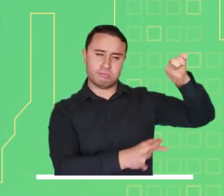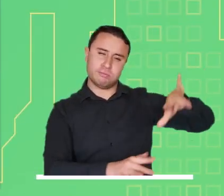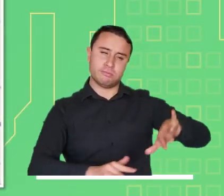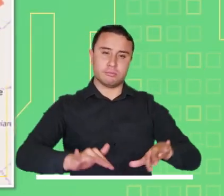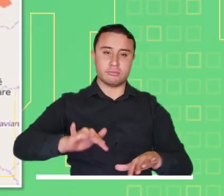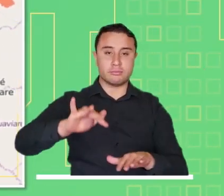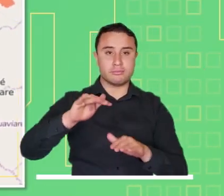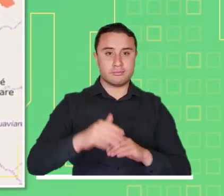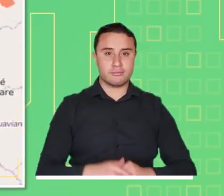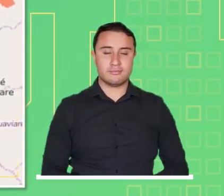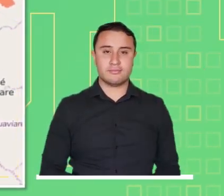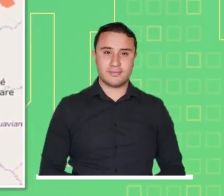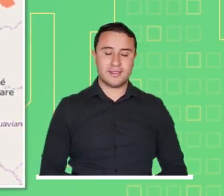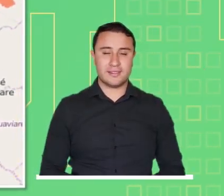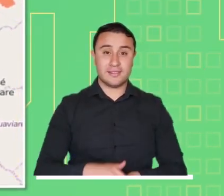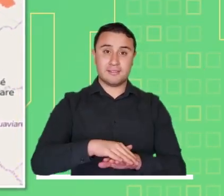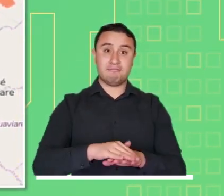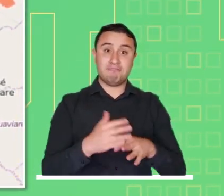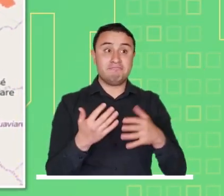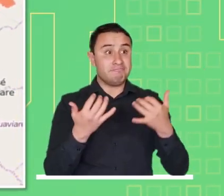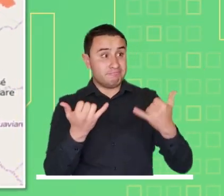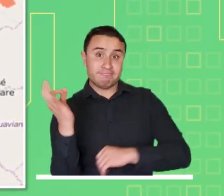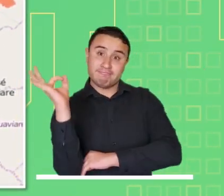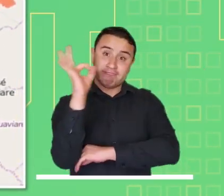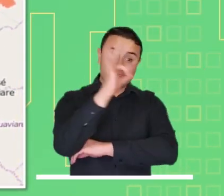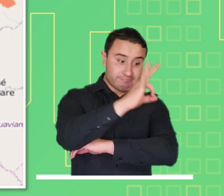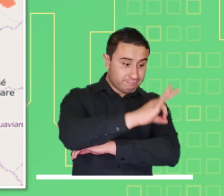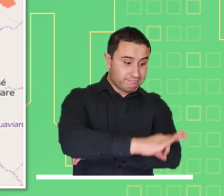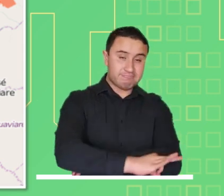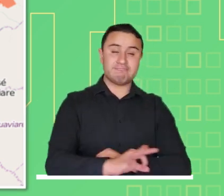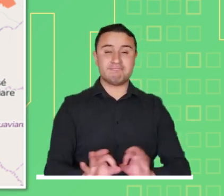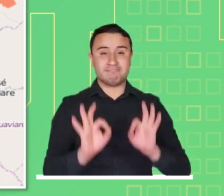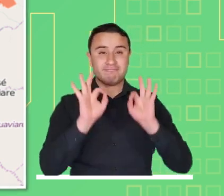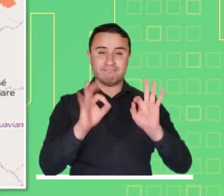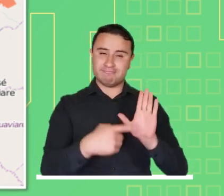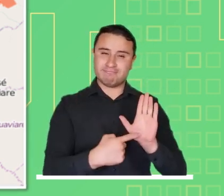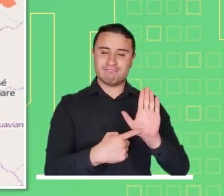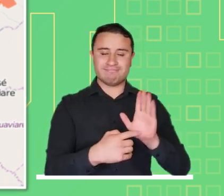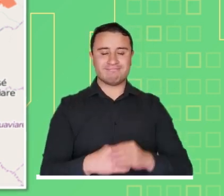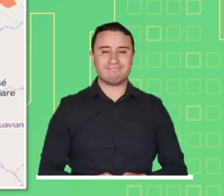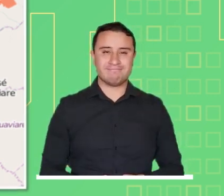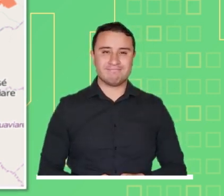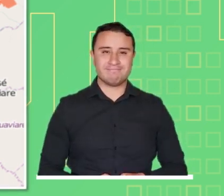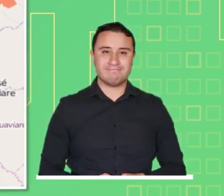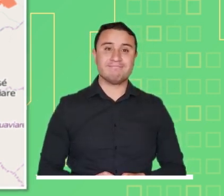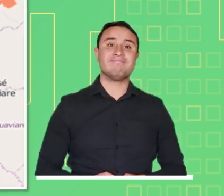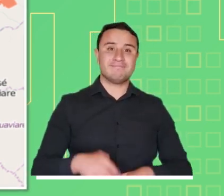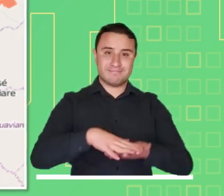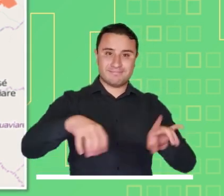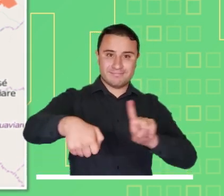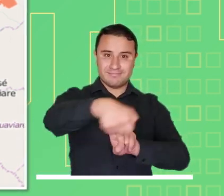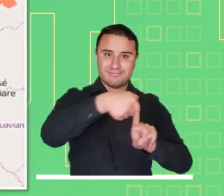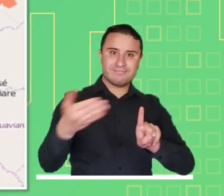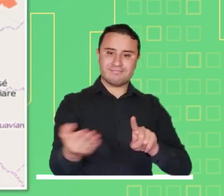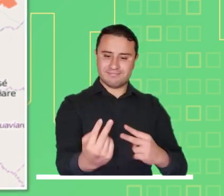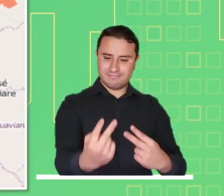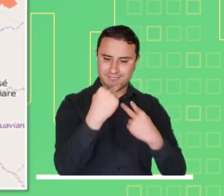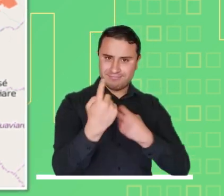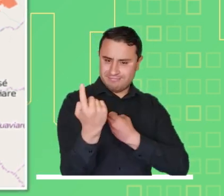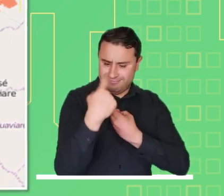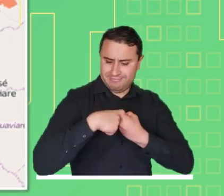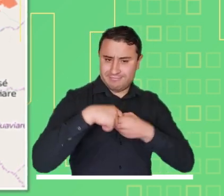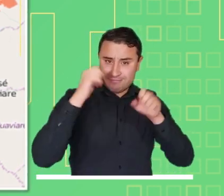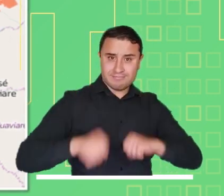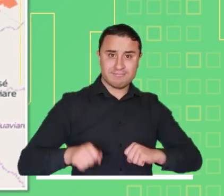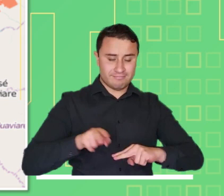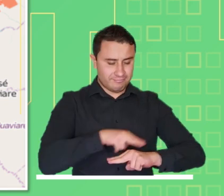Igualmente, para Risaralda, se mantiene la alerta roja por posibles deslizamientos en zonas inestables de este departamento. Eso es todo por